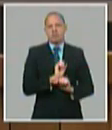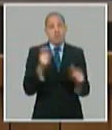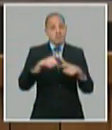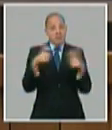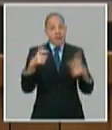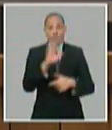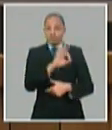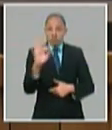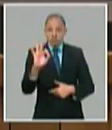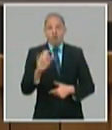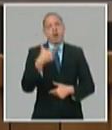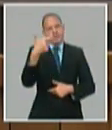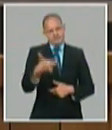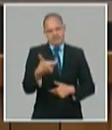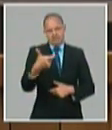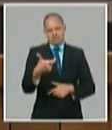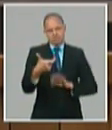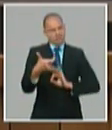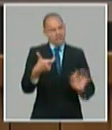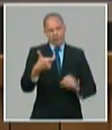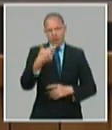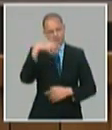en cuanto al desarrollo social